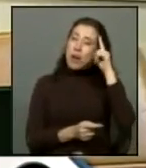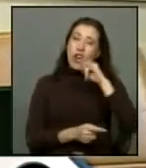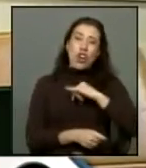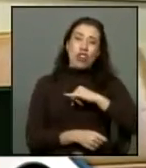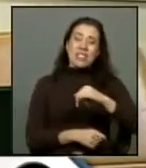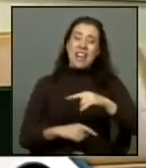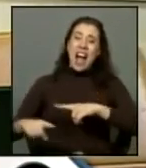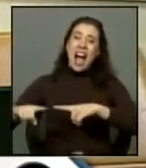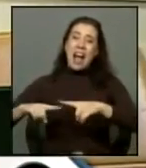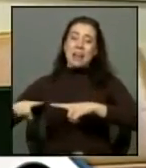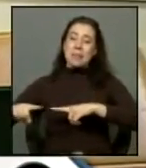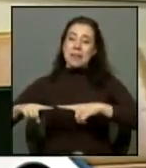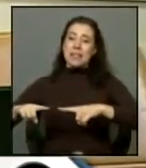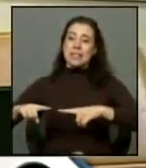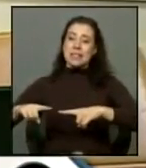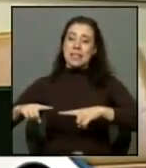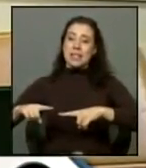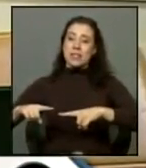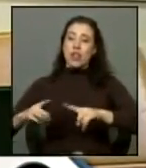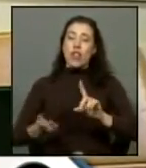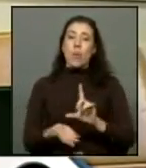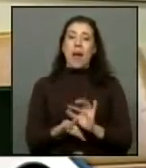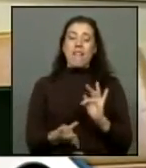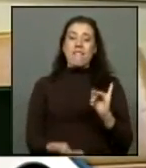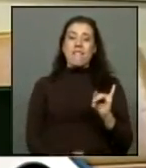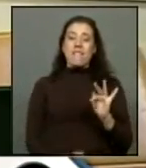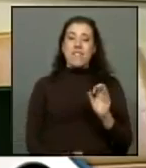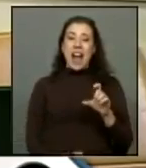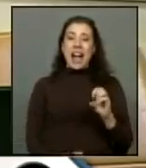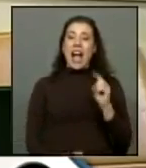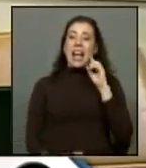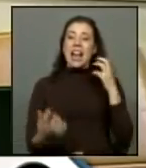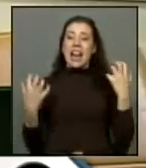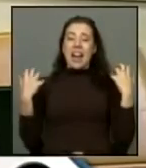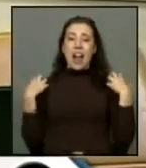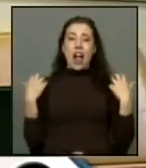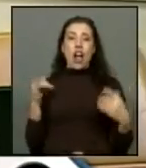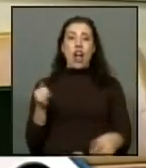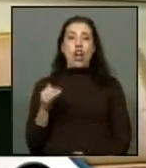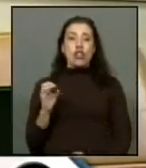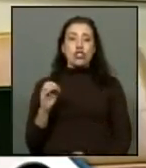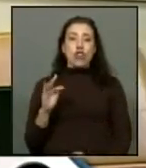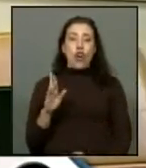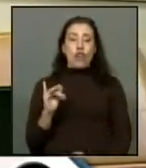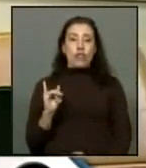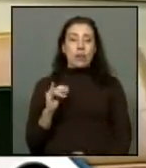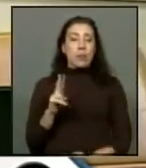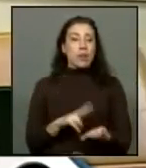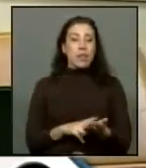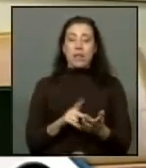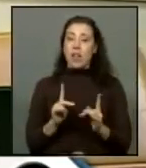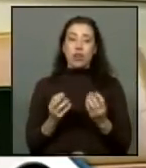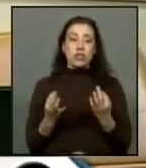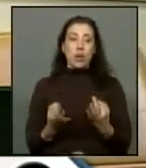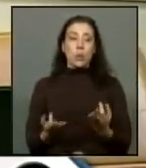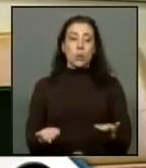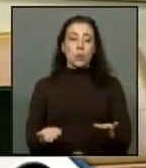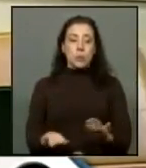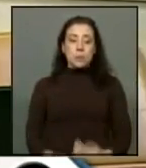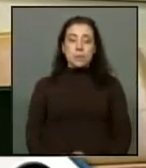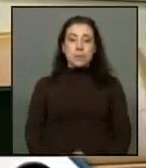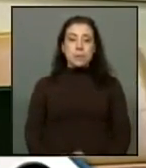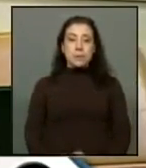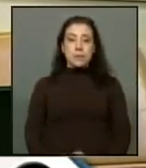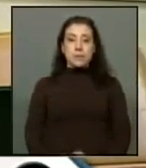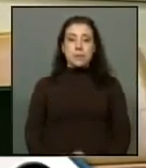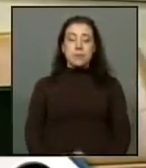esta administración de la zona franca en manos de Sofri. Porque esto verdaderamente no corresponde. Lo que